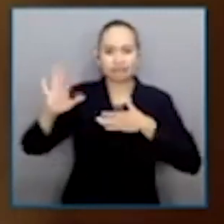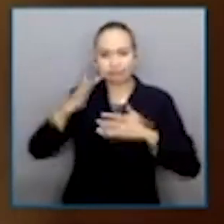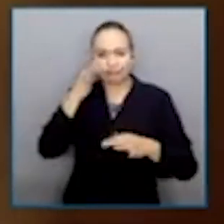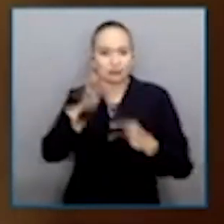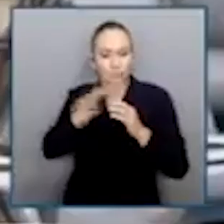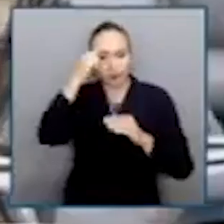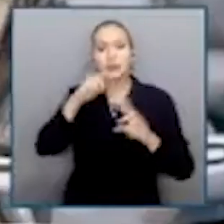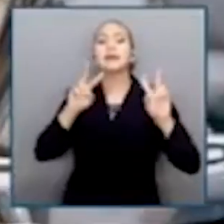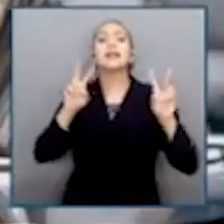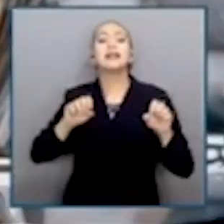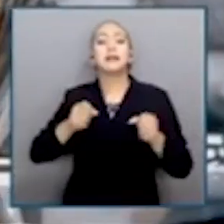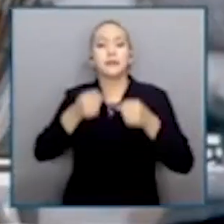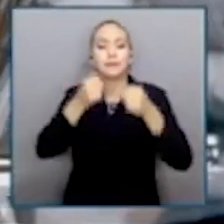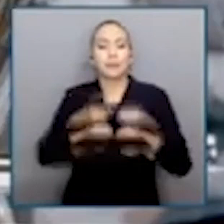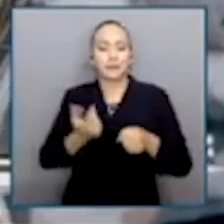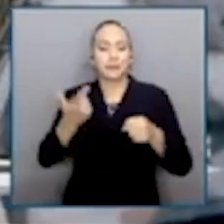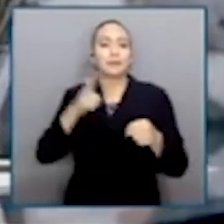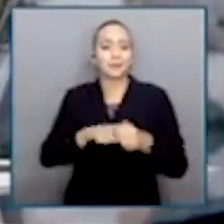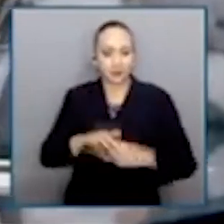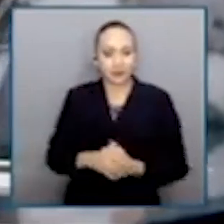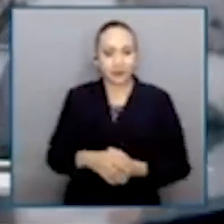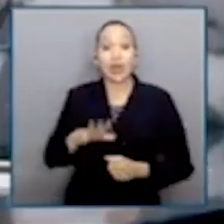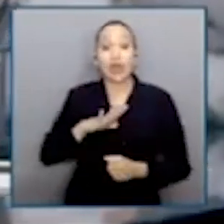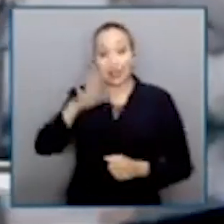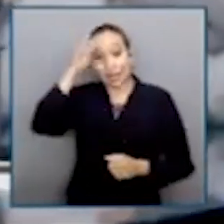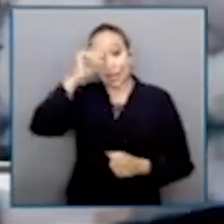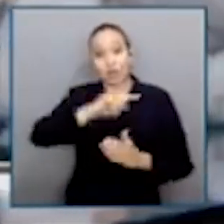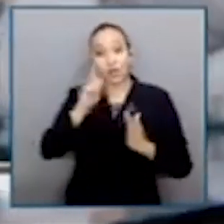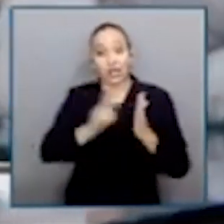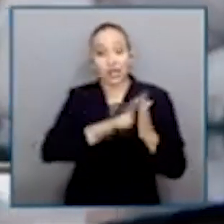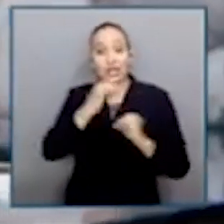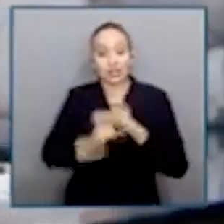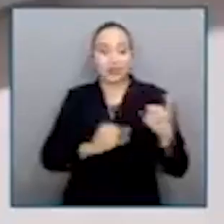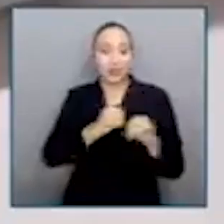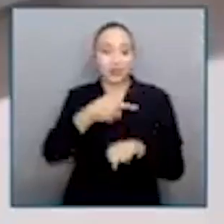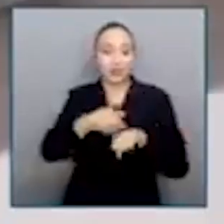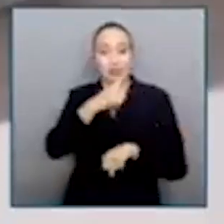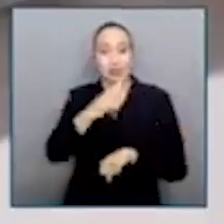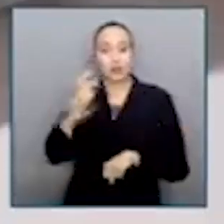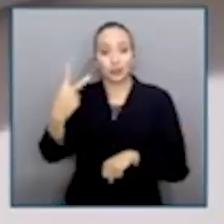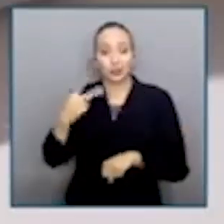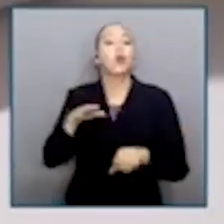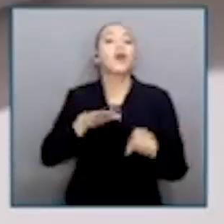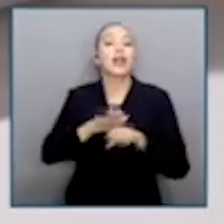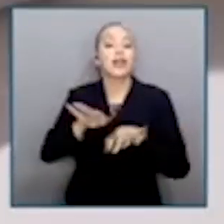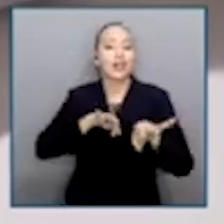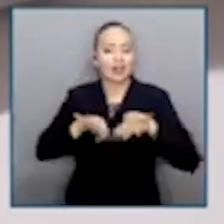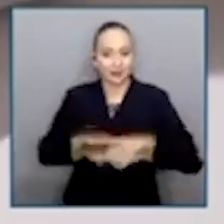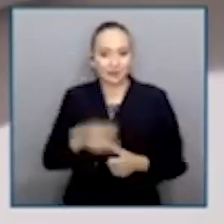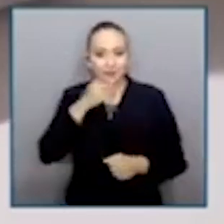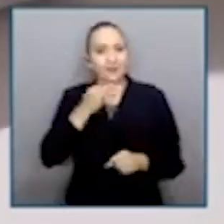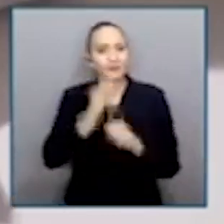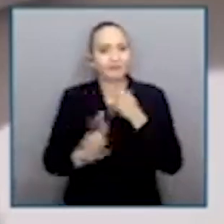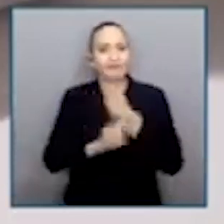social, como el Convenio 102 de la Organización Internacional del Trabajo, este ha representado un reto que aún no se